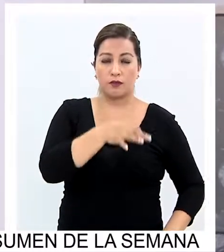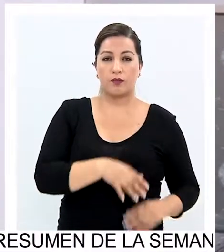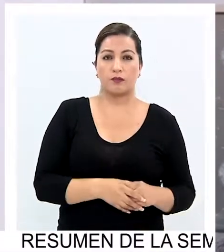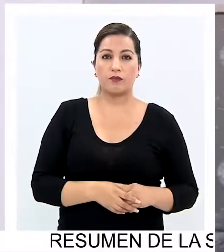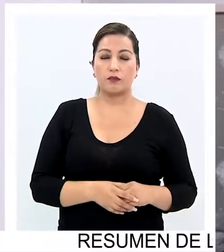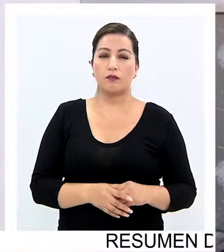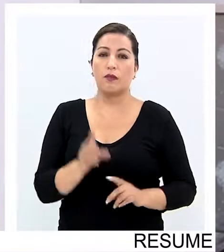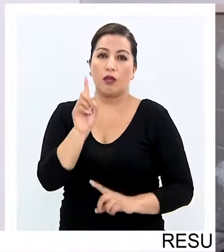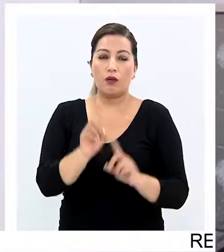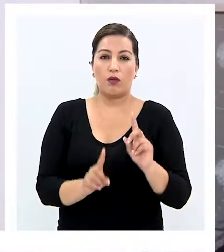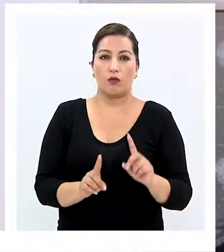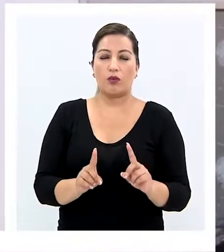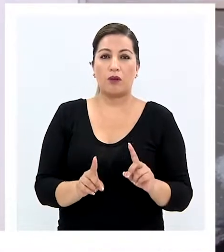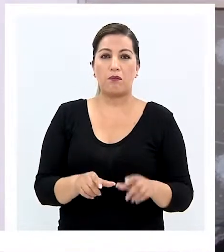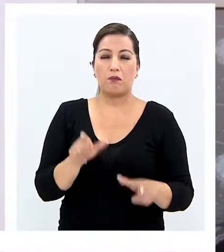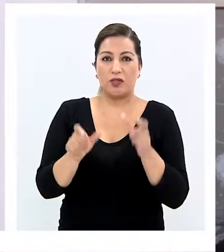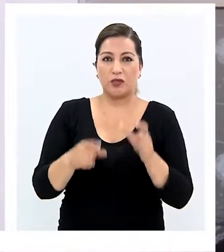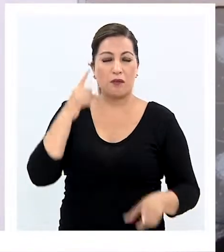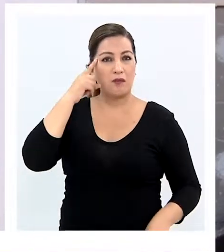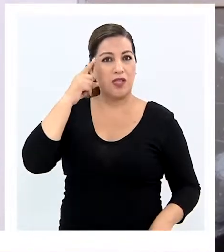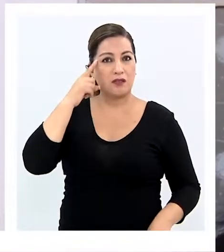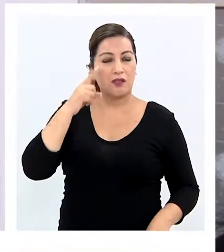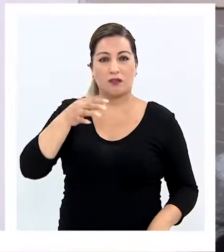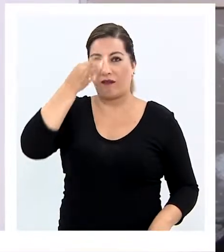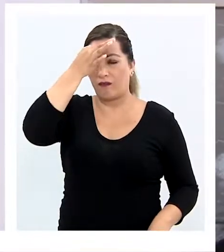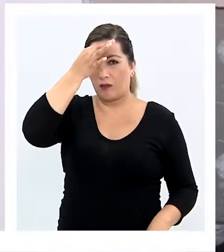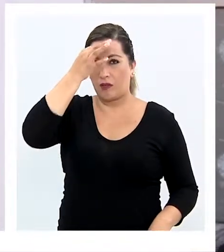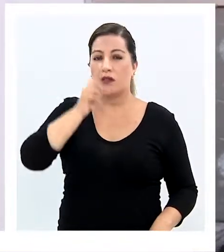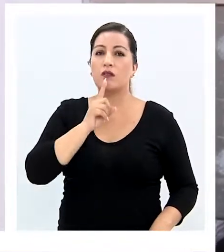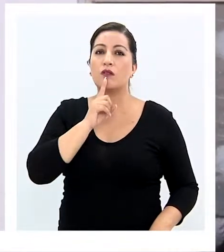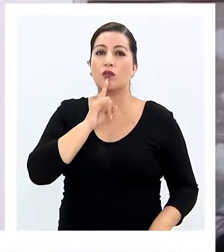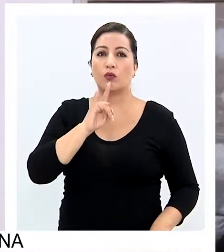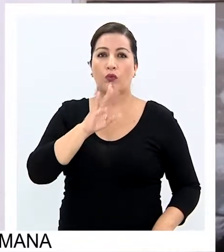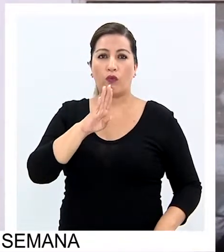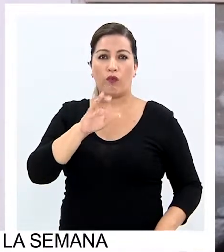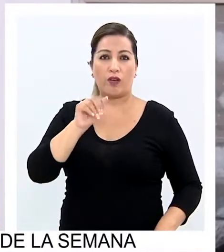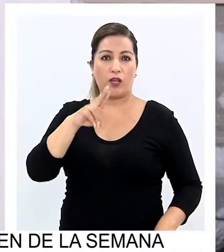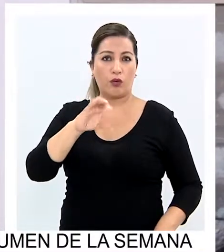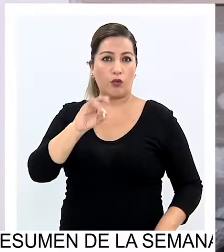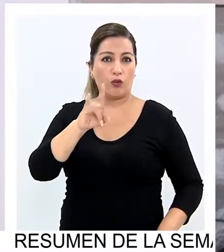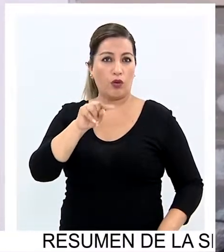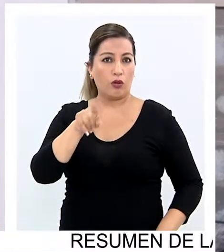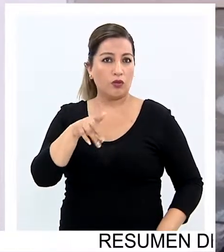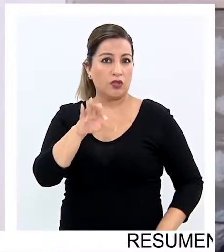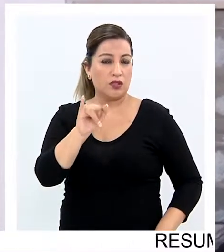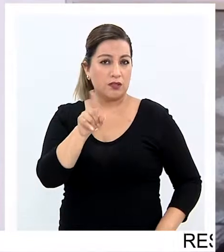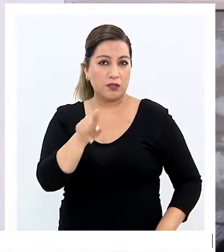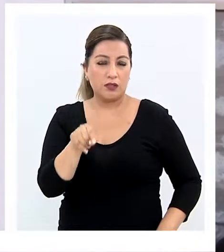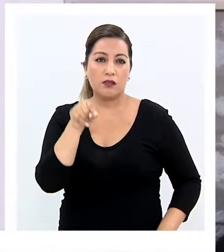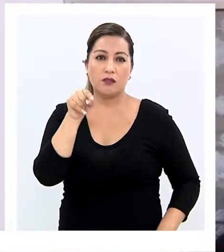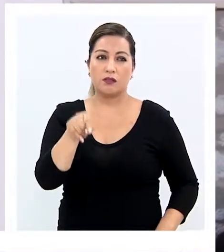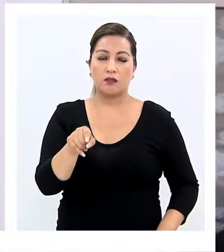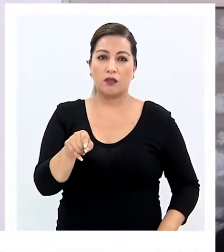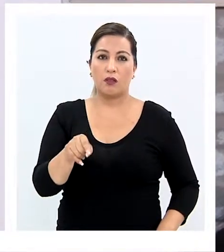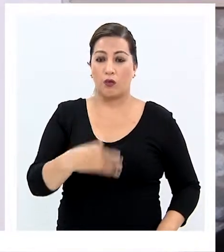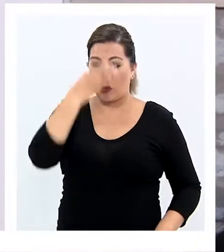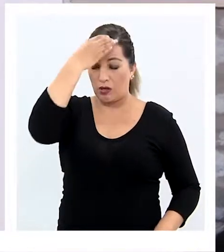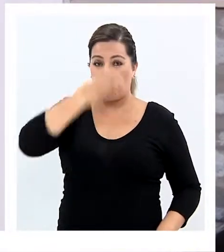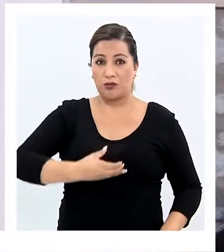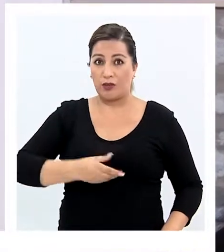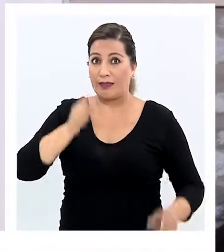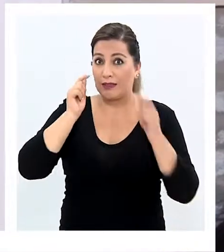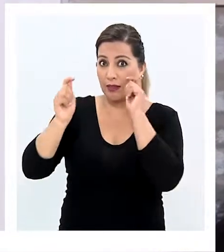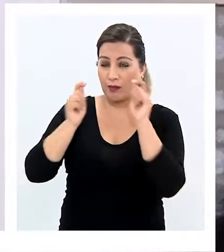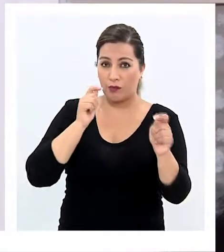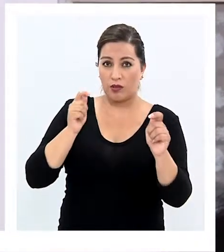normalmente la tuberculosis es una enfermedad que se asocia con el estigma. Y la verdad, cosas que para que una persona esté en